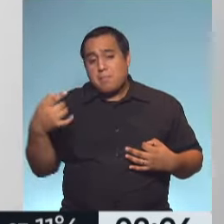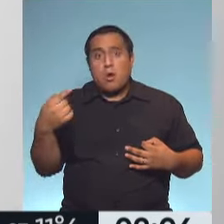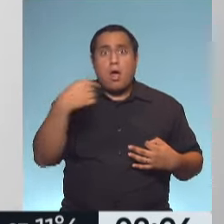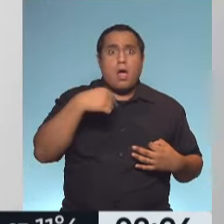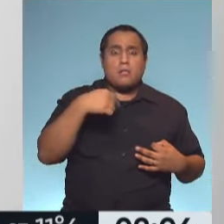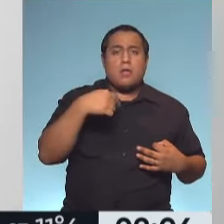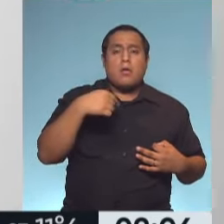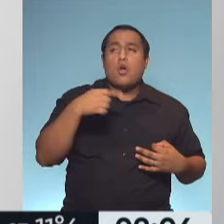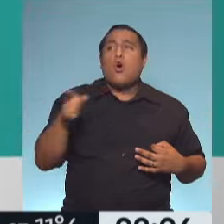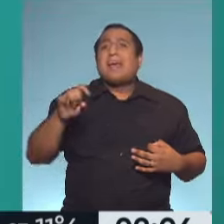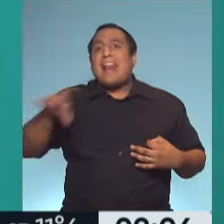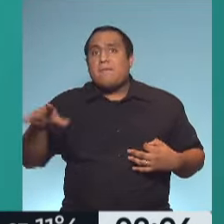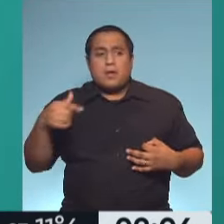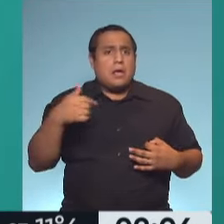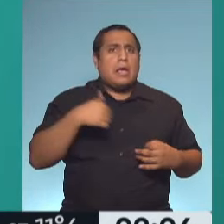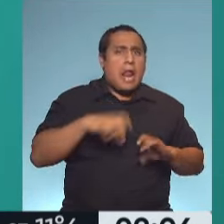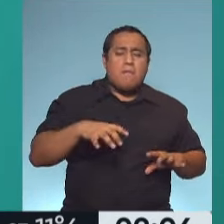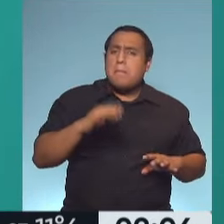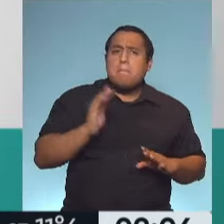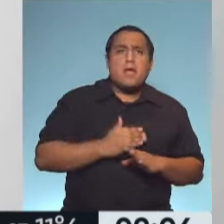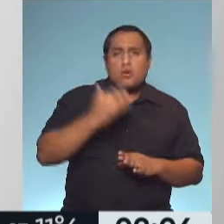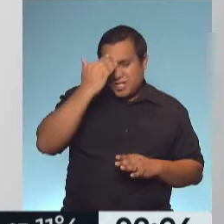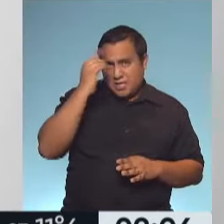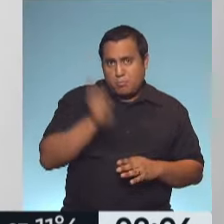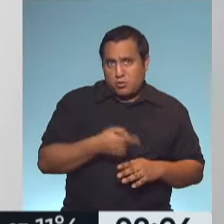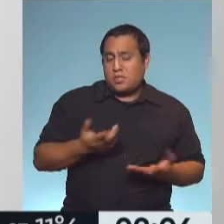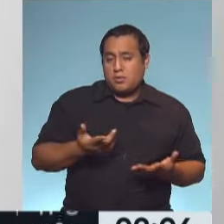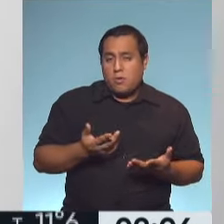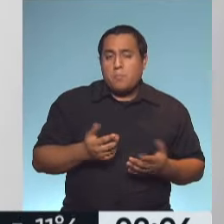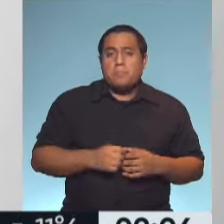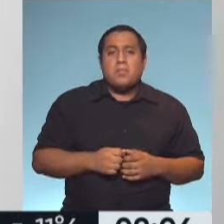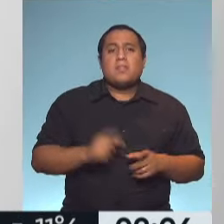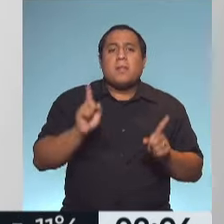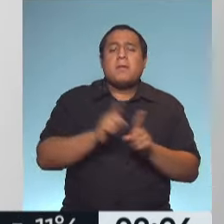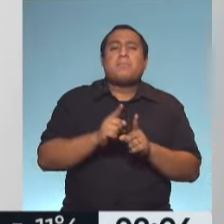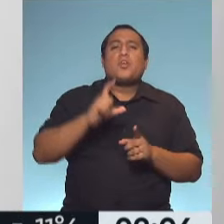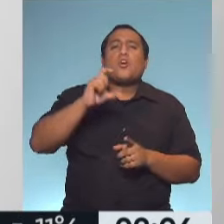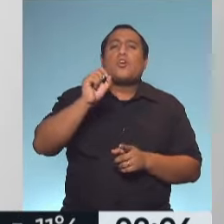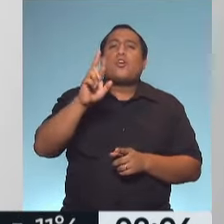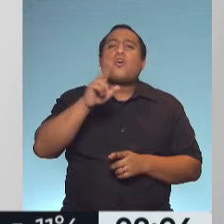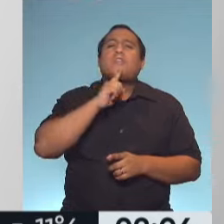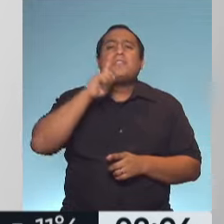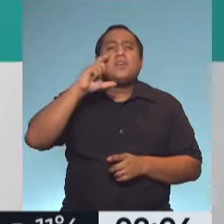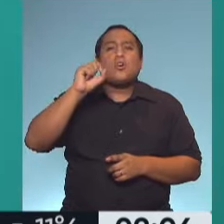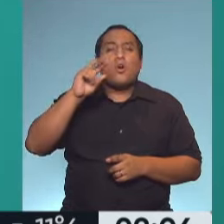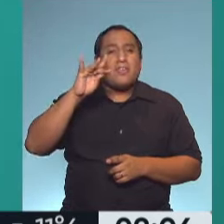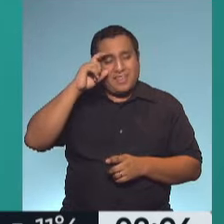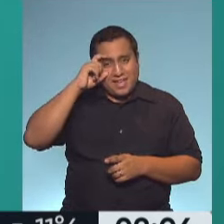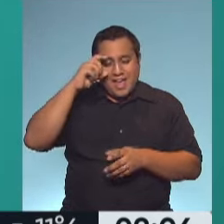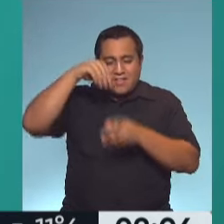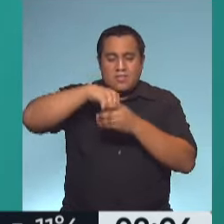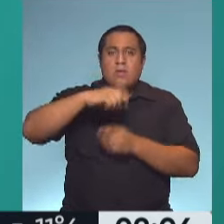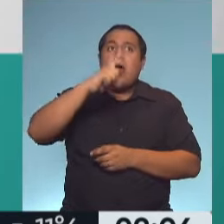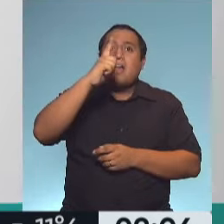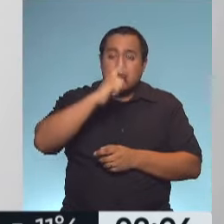con el buen control de su enfermedad, ya que los corticoides inhalados que vienen en PAF, que se usa básicamente en todos los asmáticos deberían